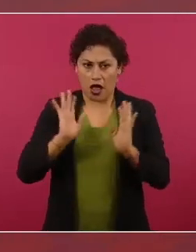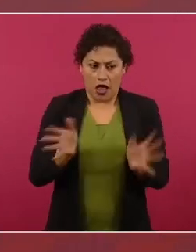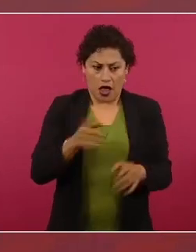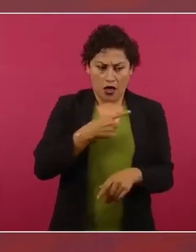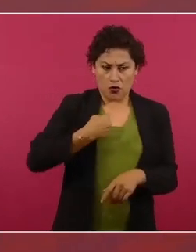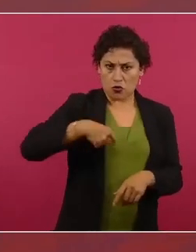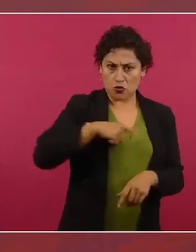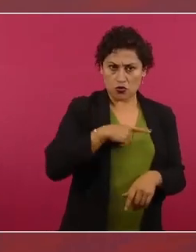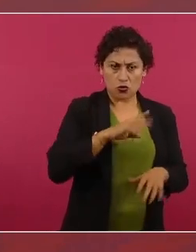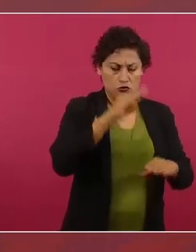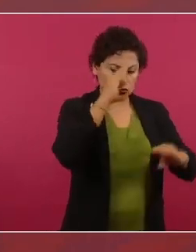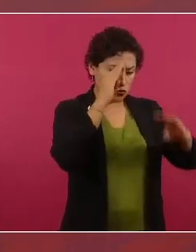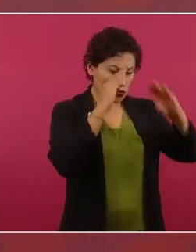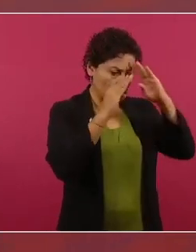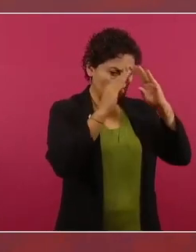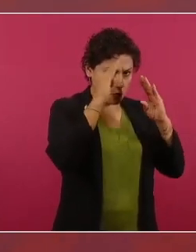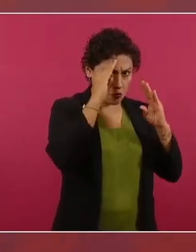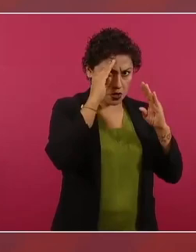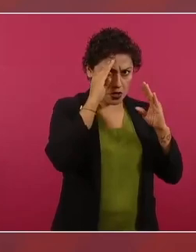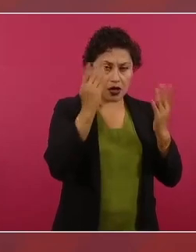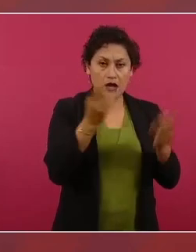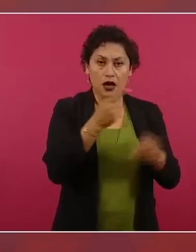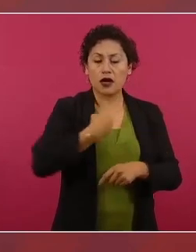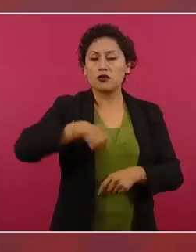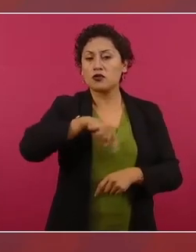a permitir que ninguna gente